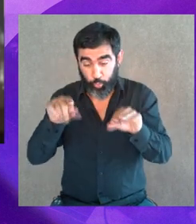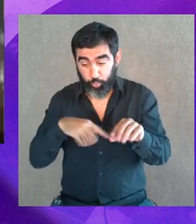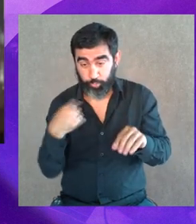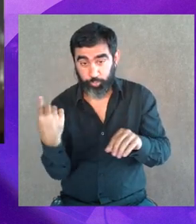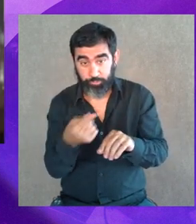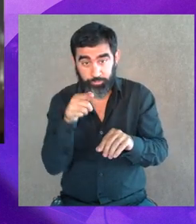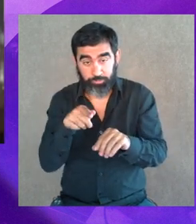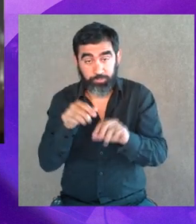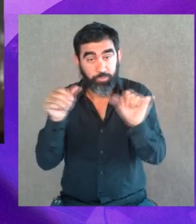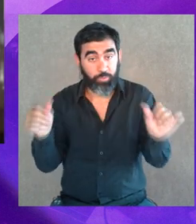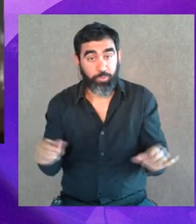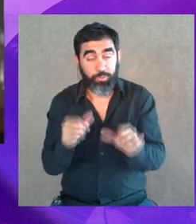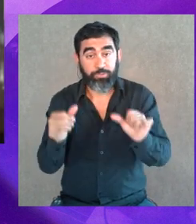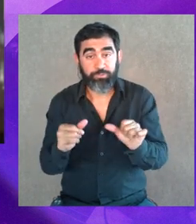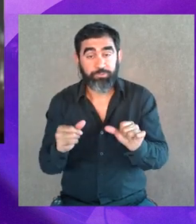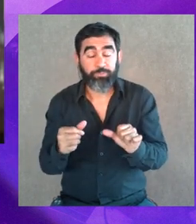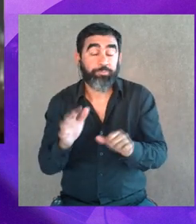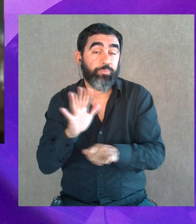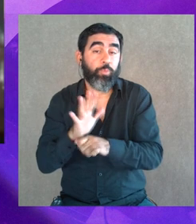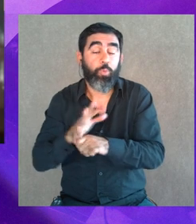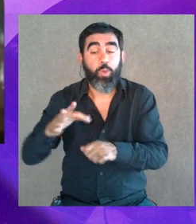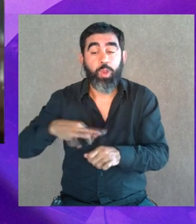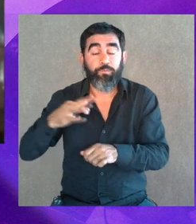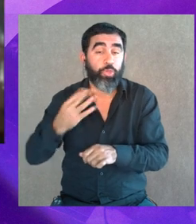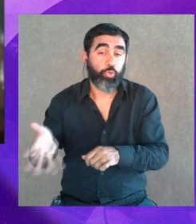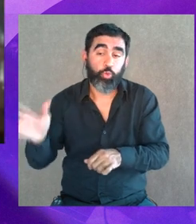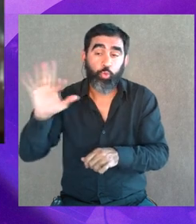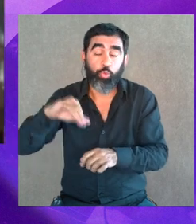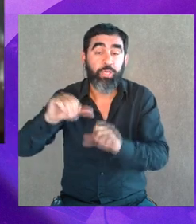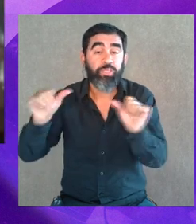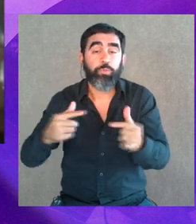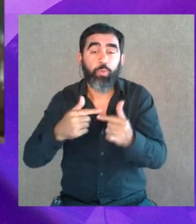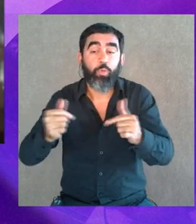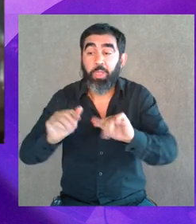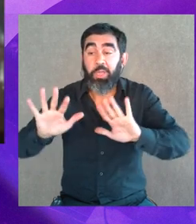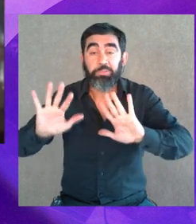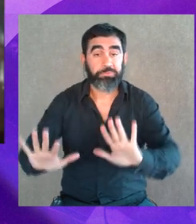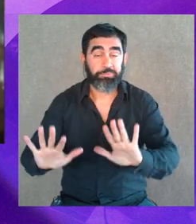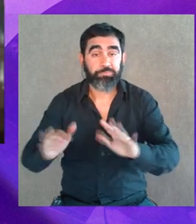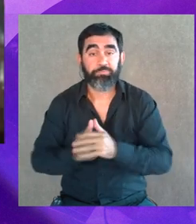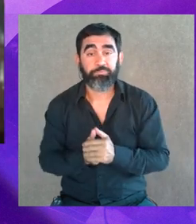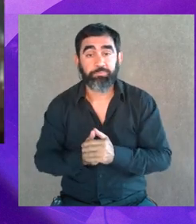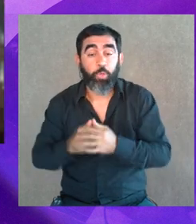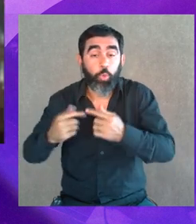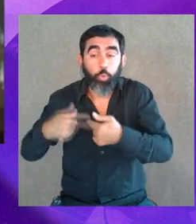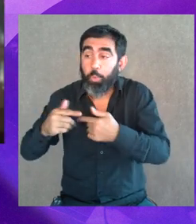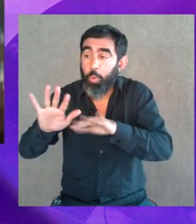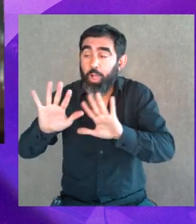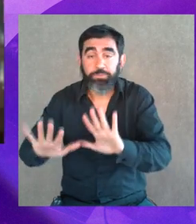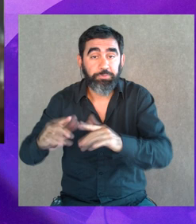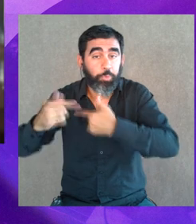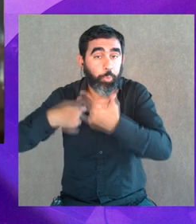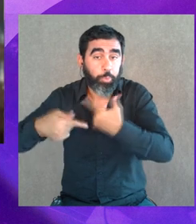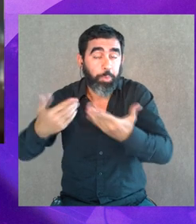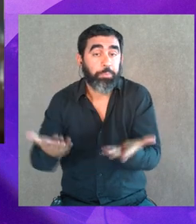todo eso hace que, como en la vida cotidiana siempre hicimos las cosas así, seguimos